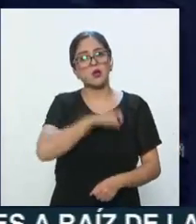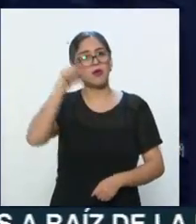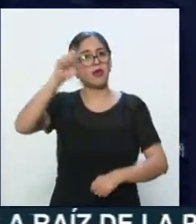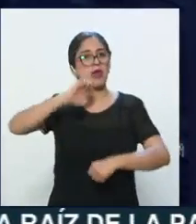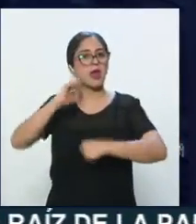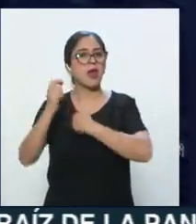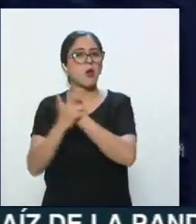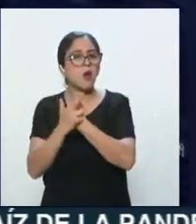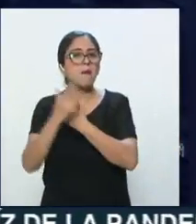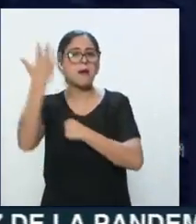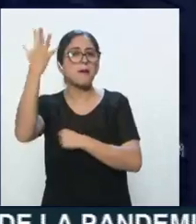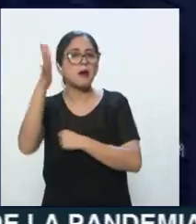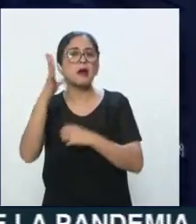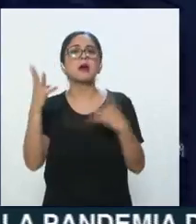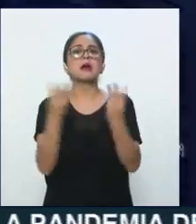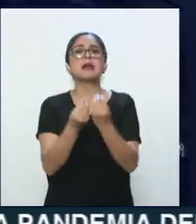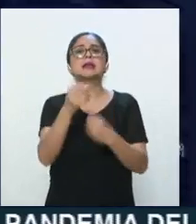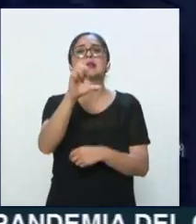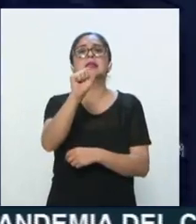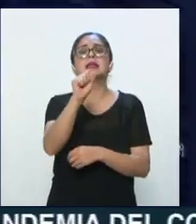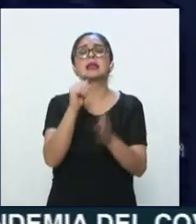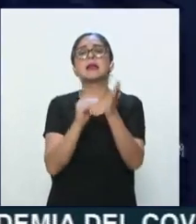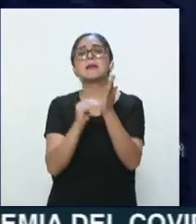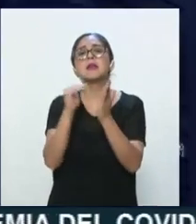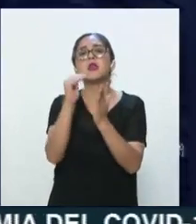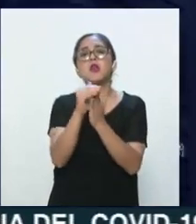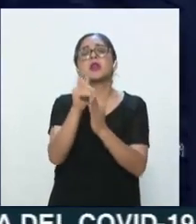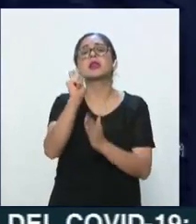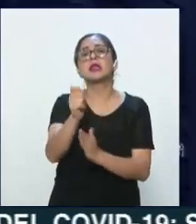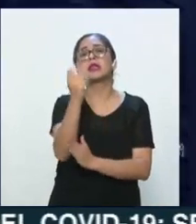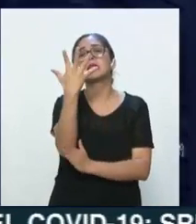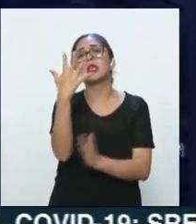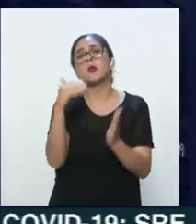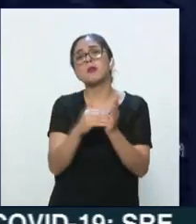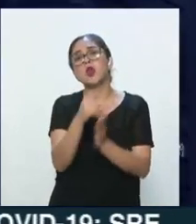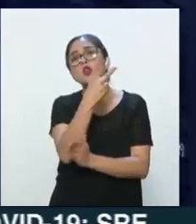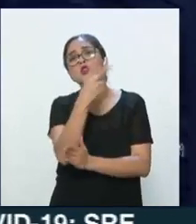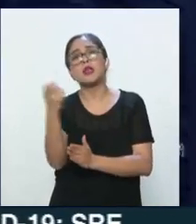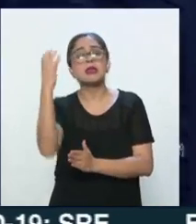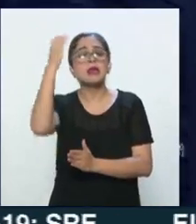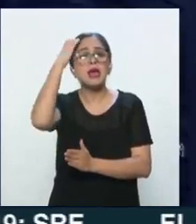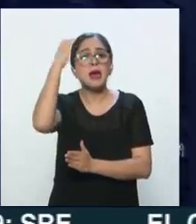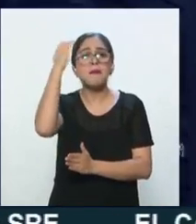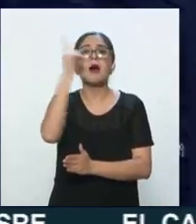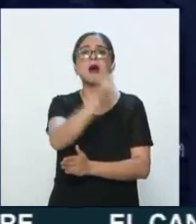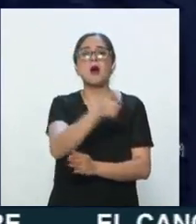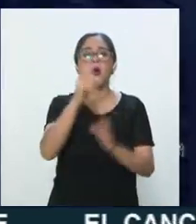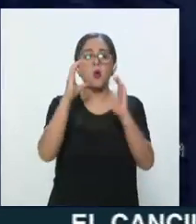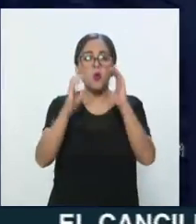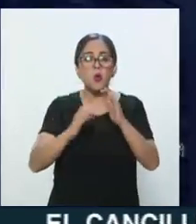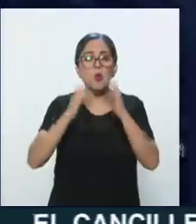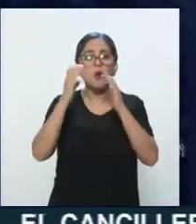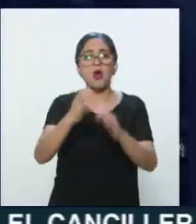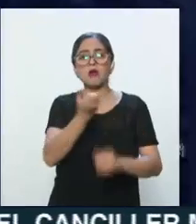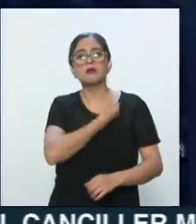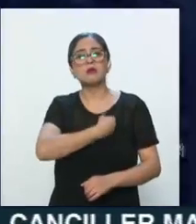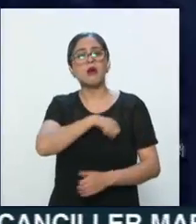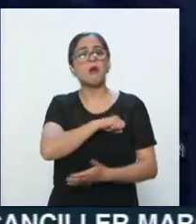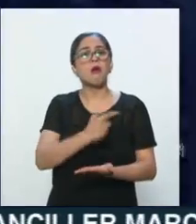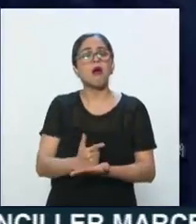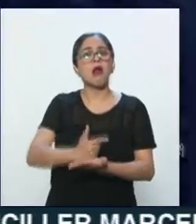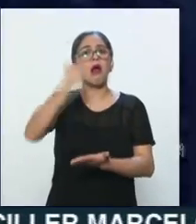una población de 60 millones de habitantes, sus 5.200 camas de cuidados intensivos se vieron muy rápidamente